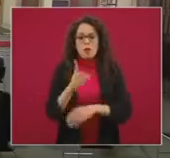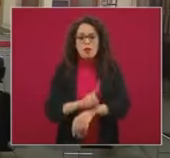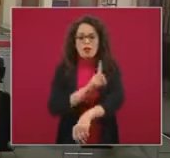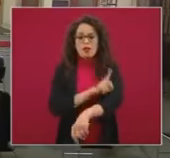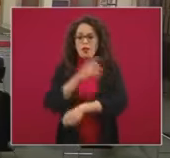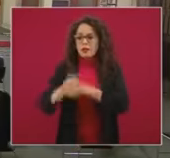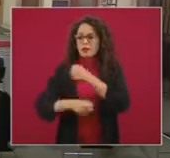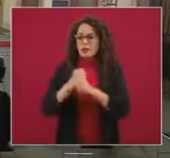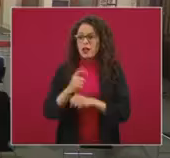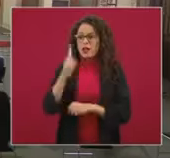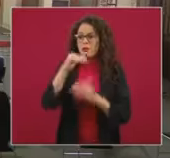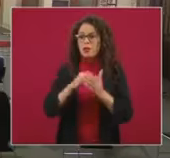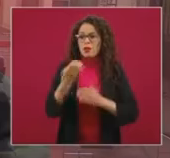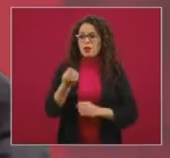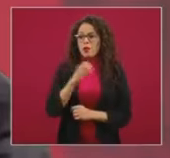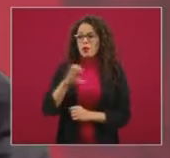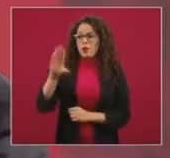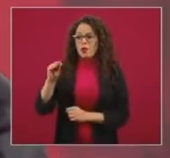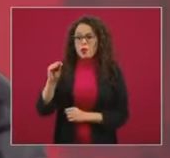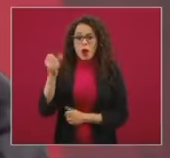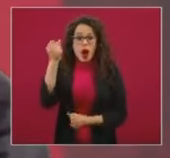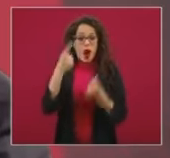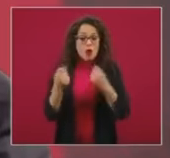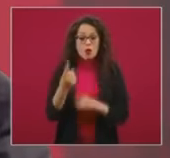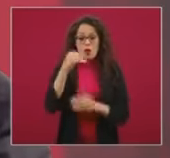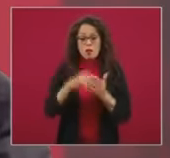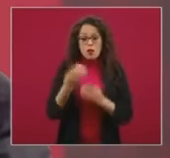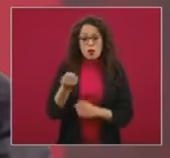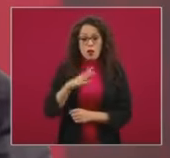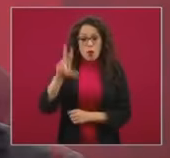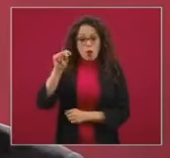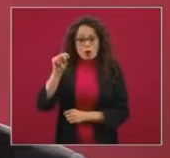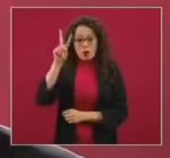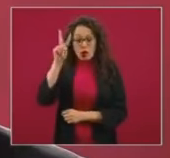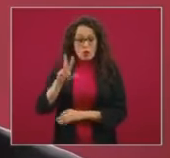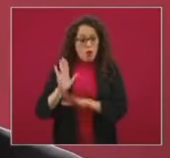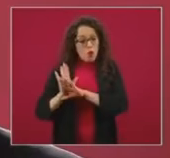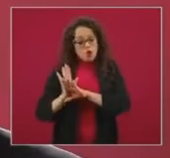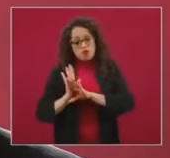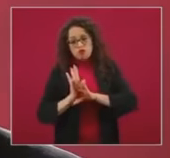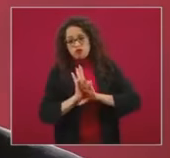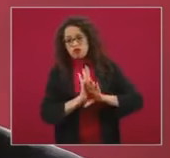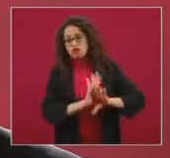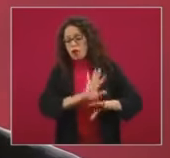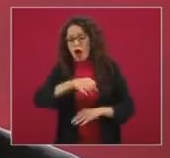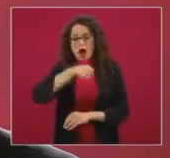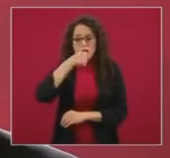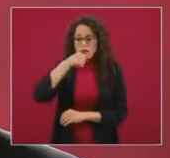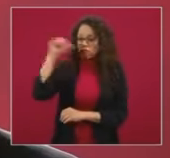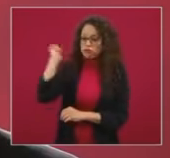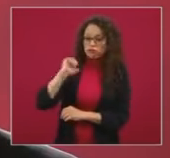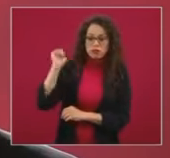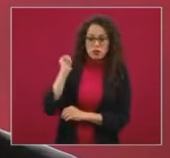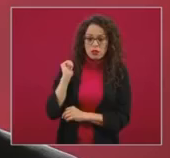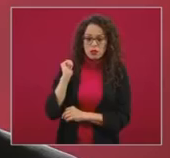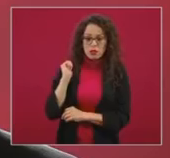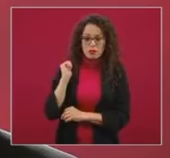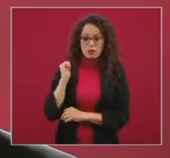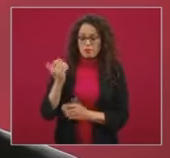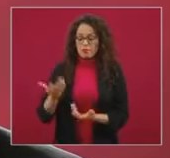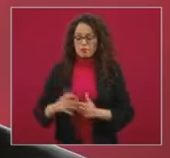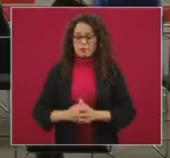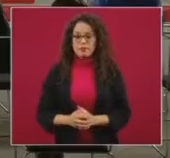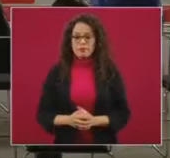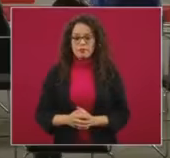algunos casos ochentas, en franca obsolescencia. El maestro Sergio Bautista presentó ahí cómo en